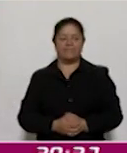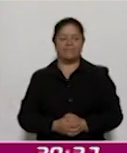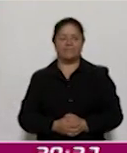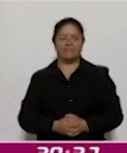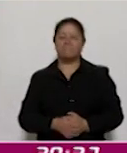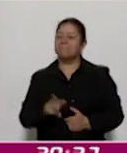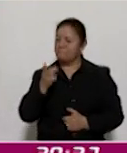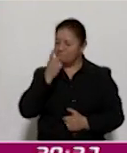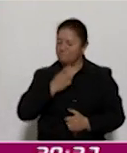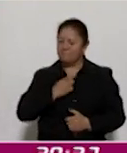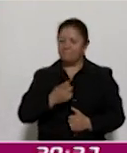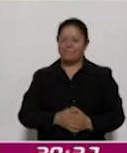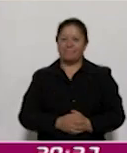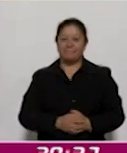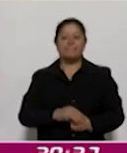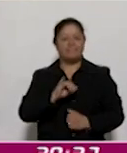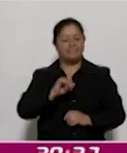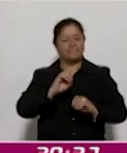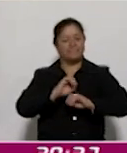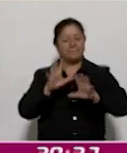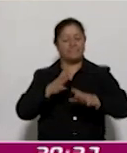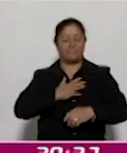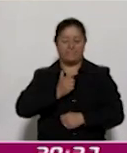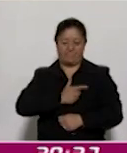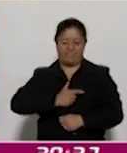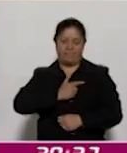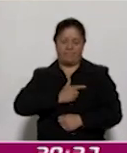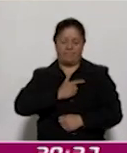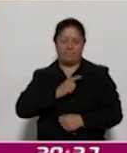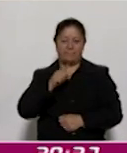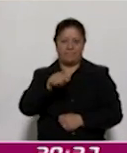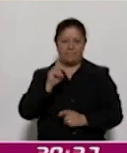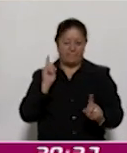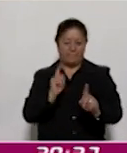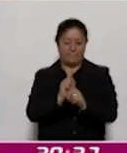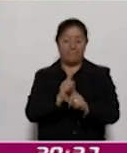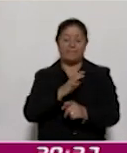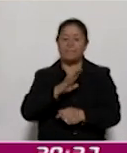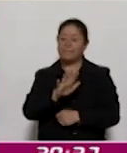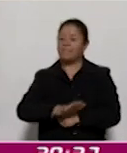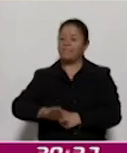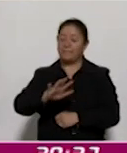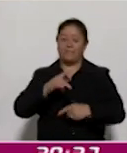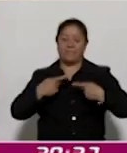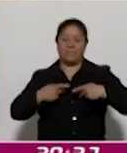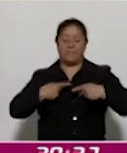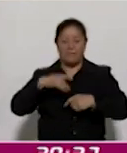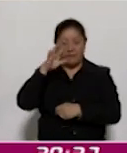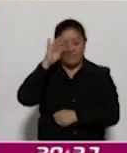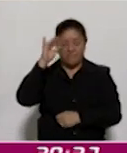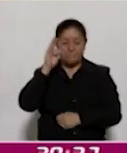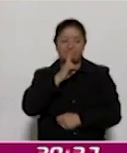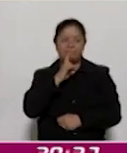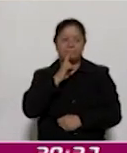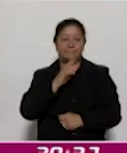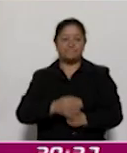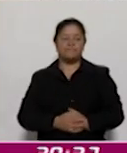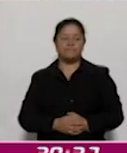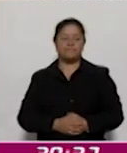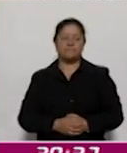Platíquenos. Claro que sí, Celestia. Me da mucho gusto estar contigo, estar con el auditorio de Corazón Noticias. Y bueno,